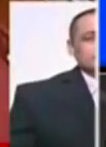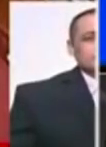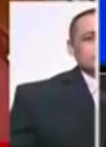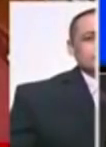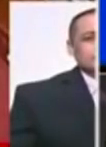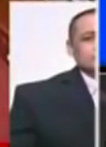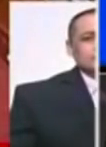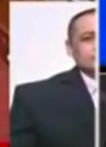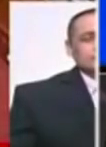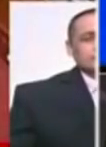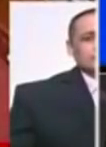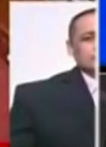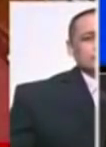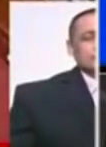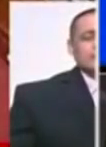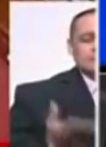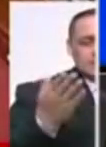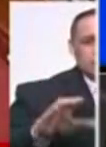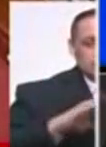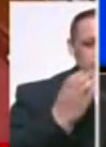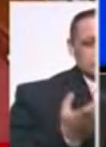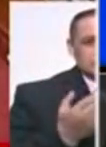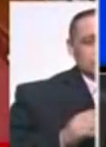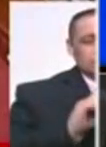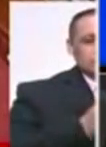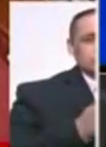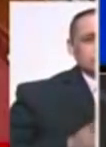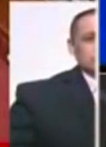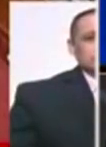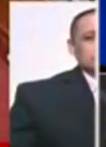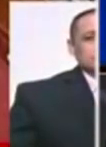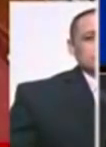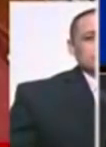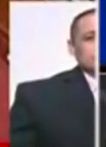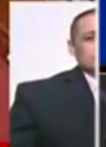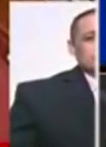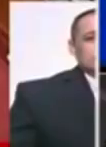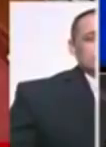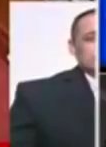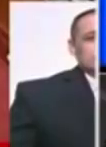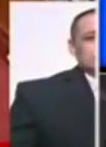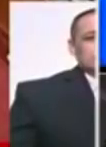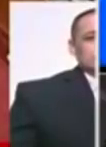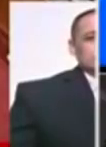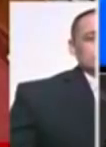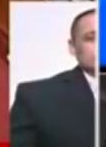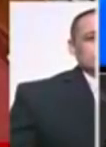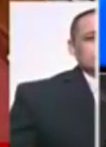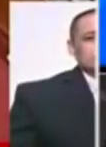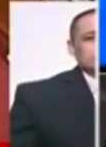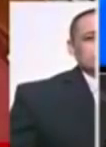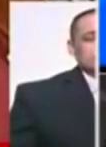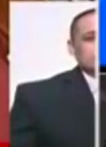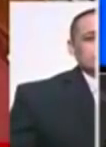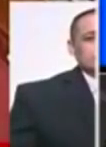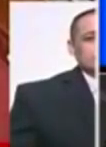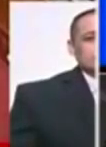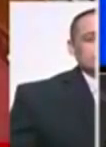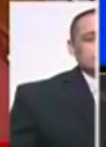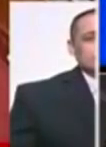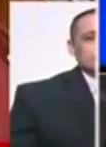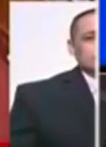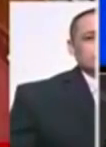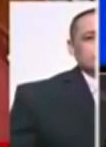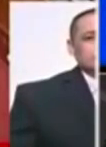cinco, según Karen y López, cinco niños que juegan a favor. Tenemos a este congresista que juegan a favor del gobierno. Vaya a saber, Dios,